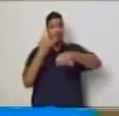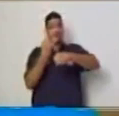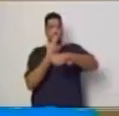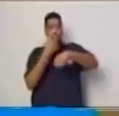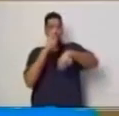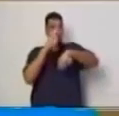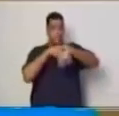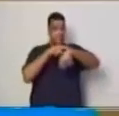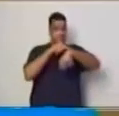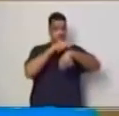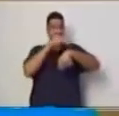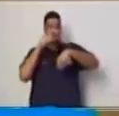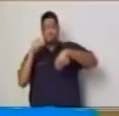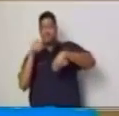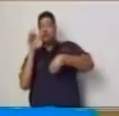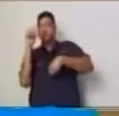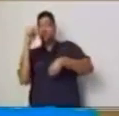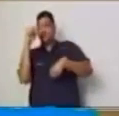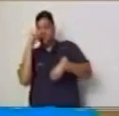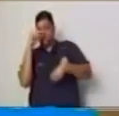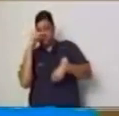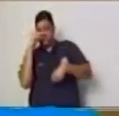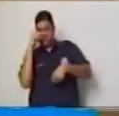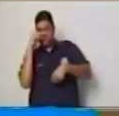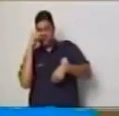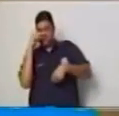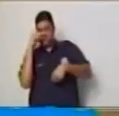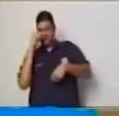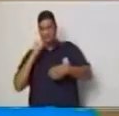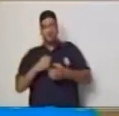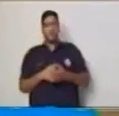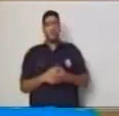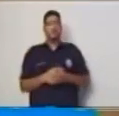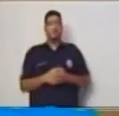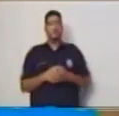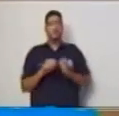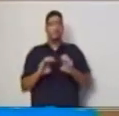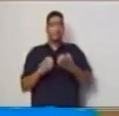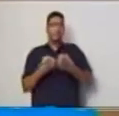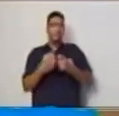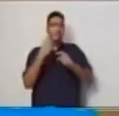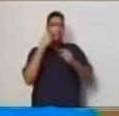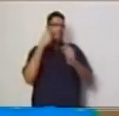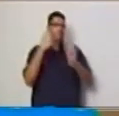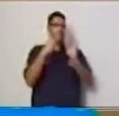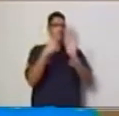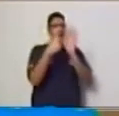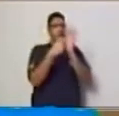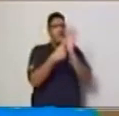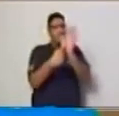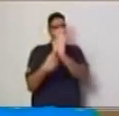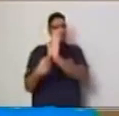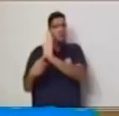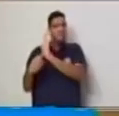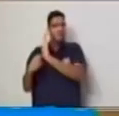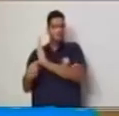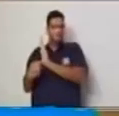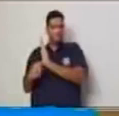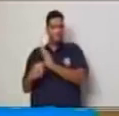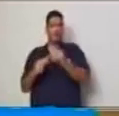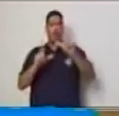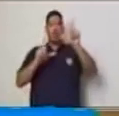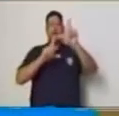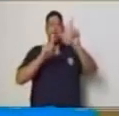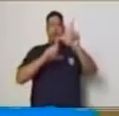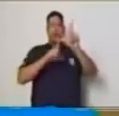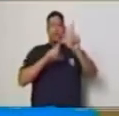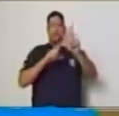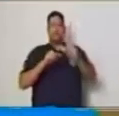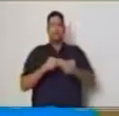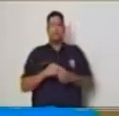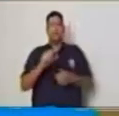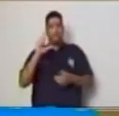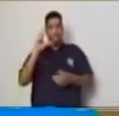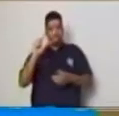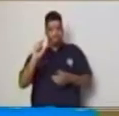Hemos estado conociendo que esa es la representación de las variables con letra minúscula.